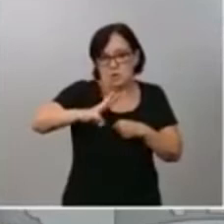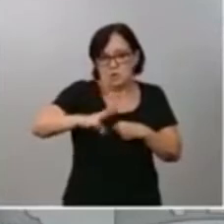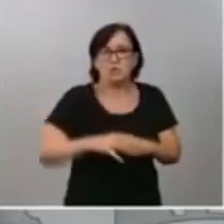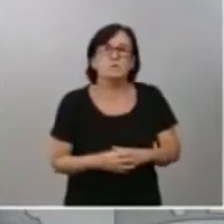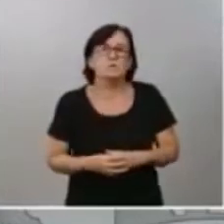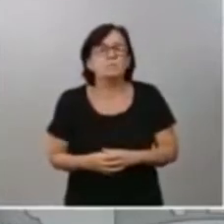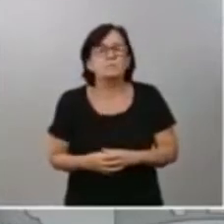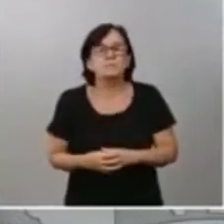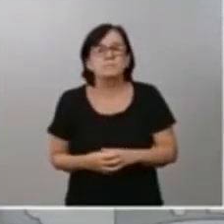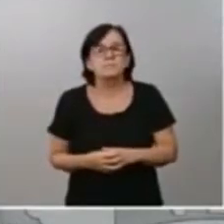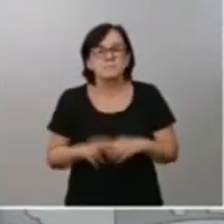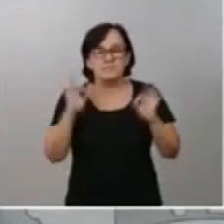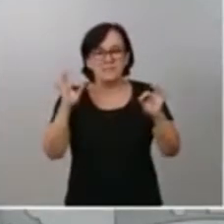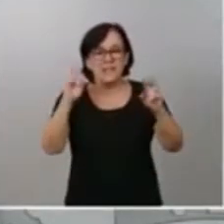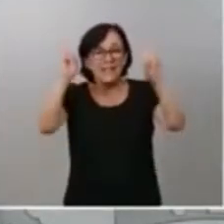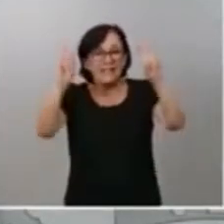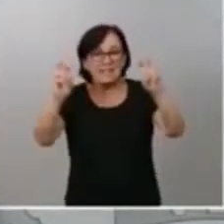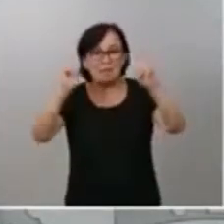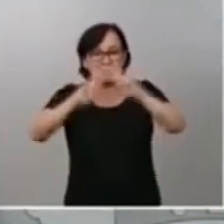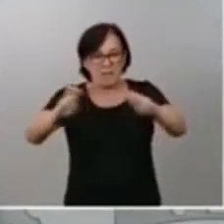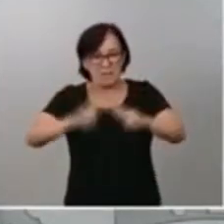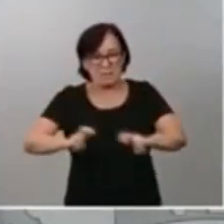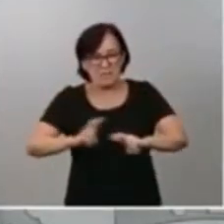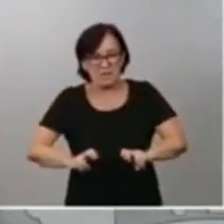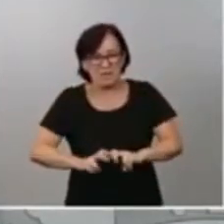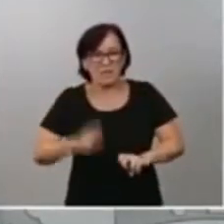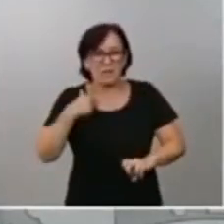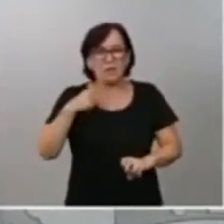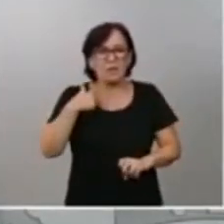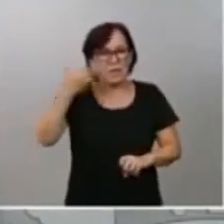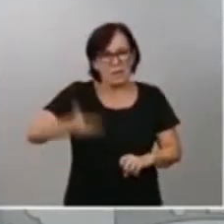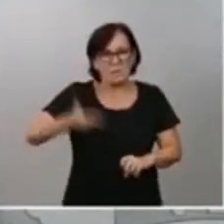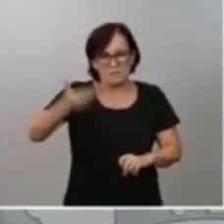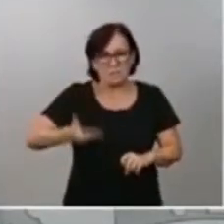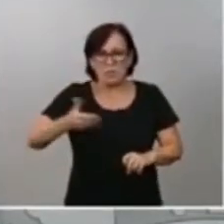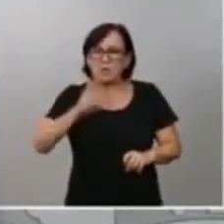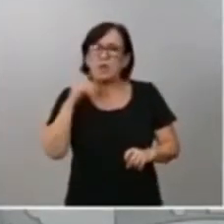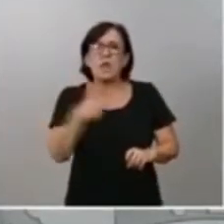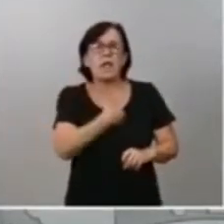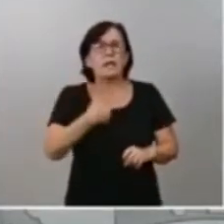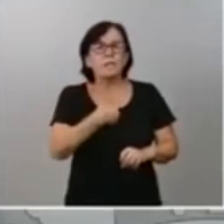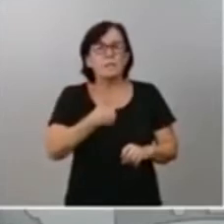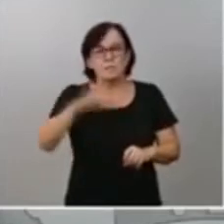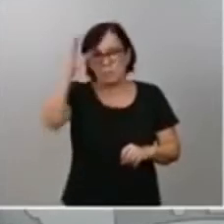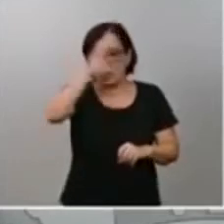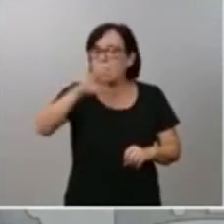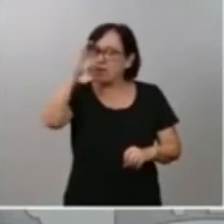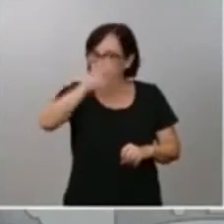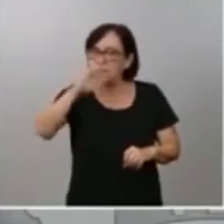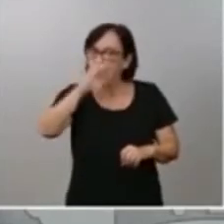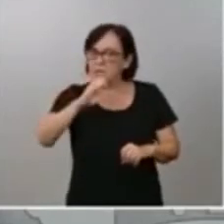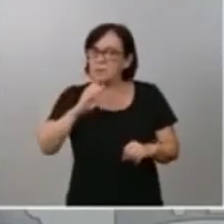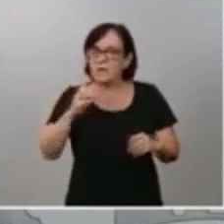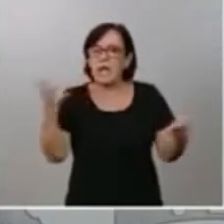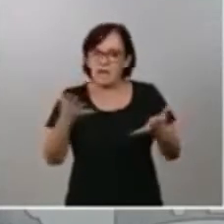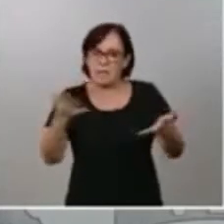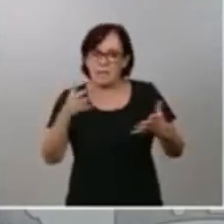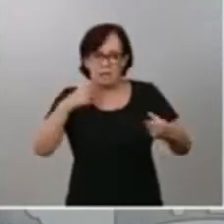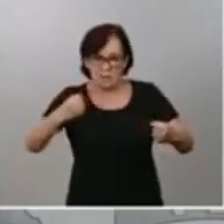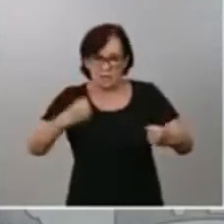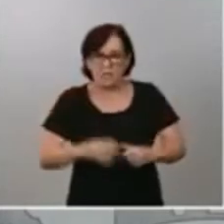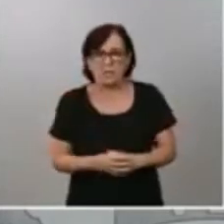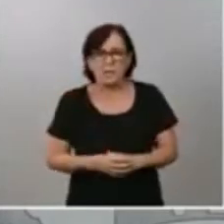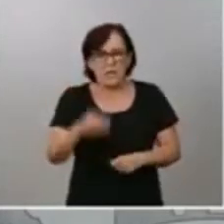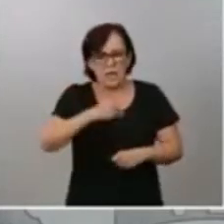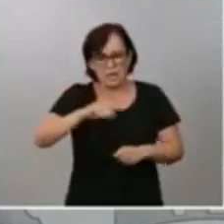términos de investigación, porque me parece importante también subrayar el papel que está jugando la ciencia en esta emergencia sanitaria, España formará